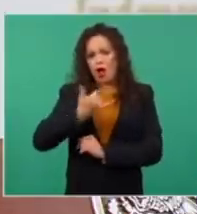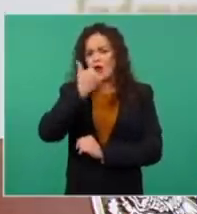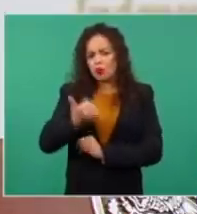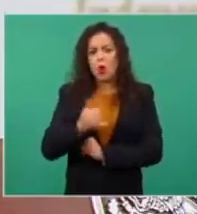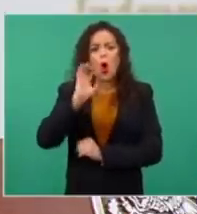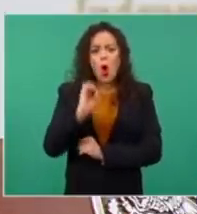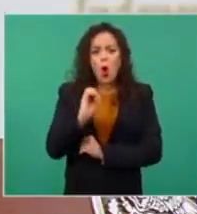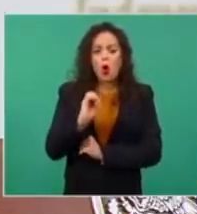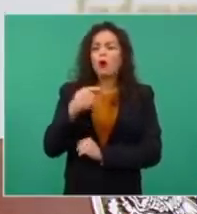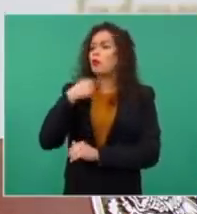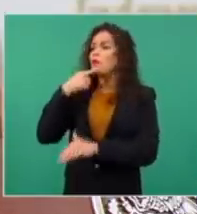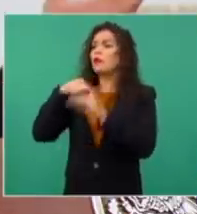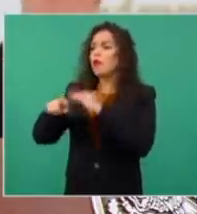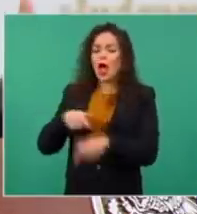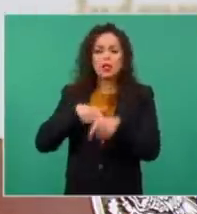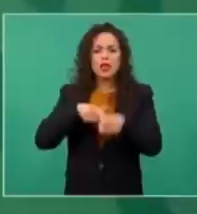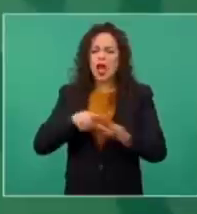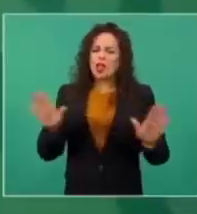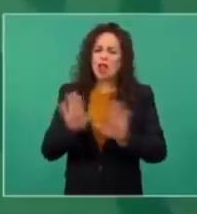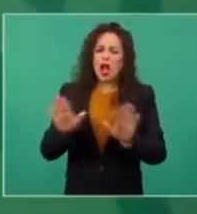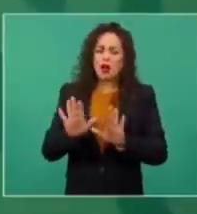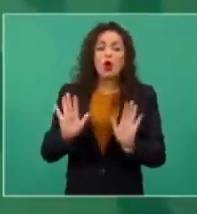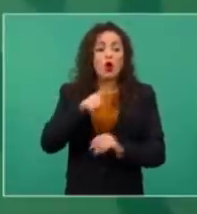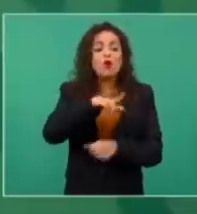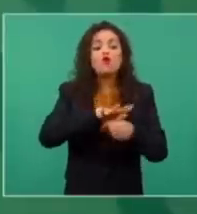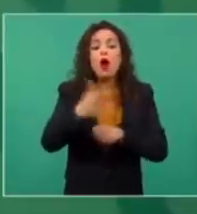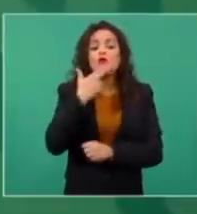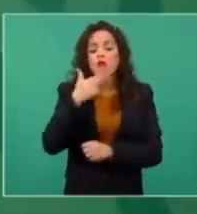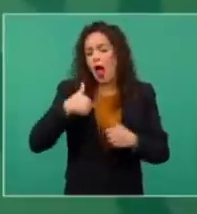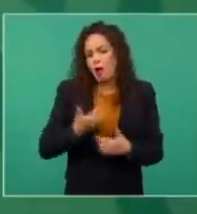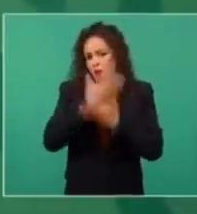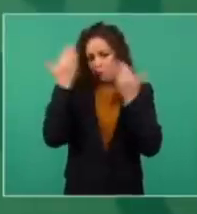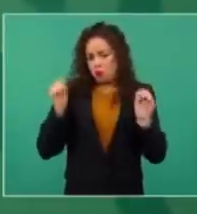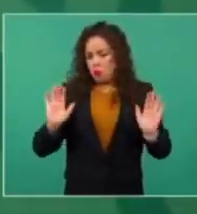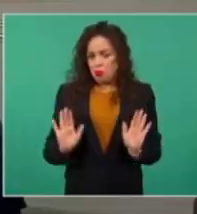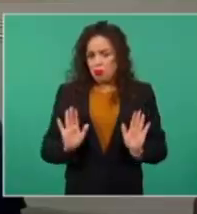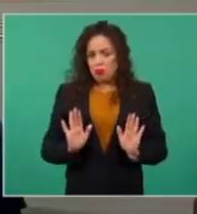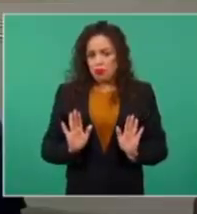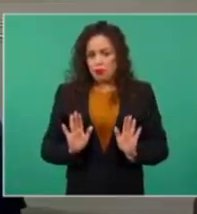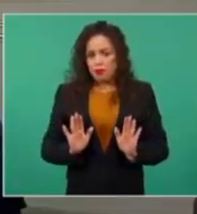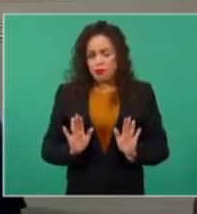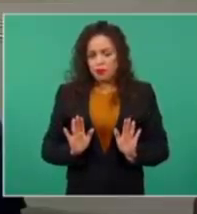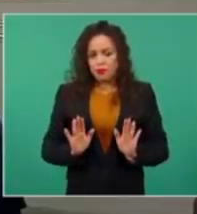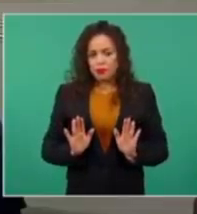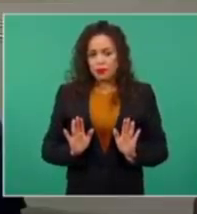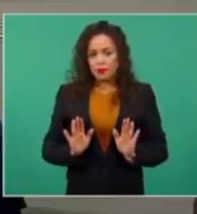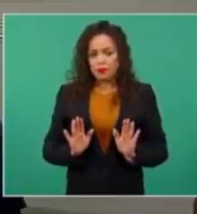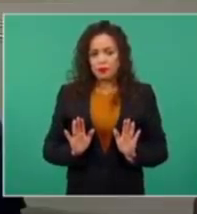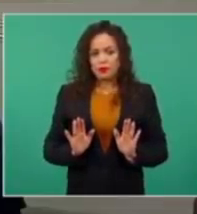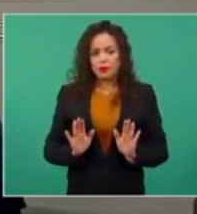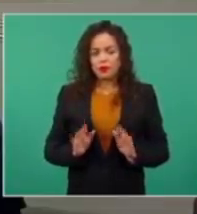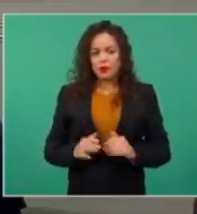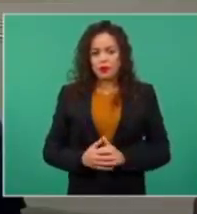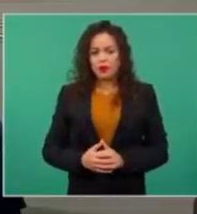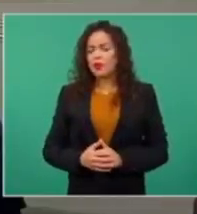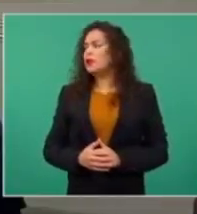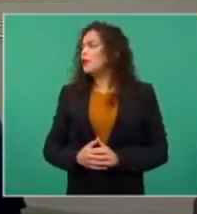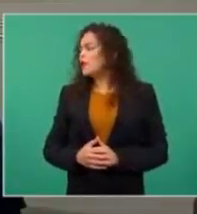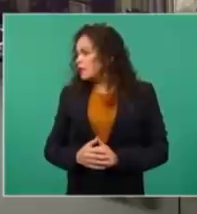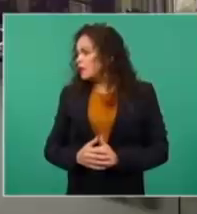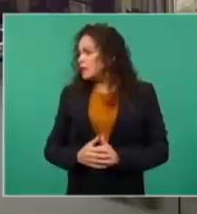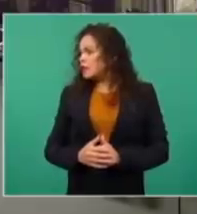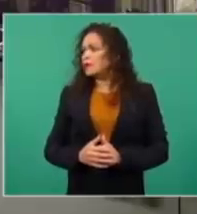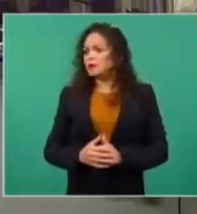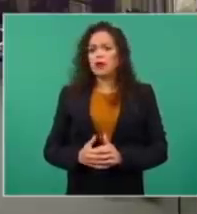ya no continúo con la denuncia. No sé qué procedimiento utilizó, pero que no va a